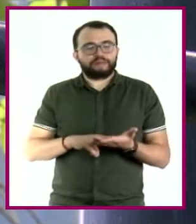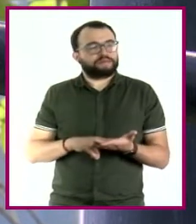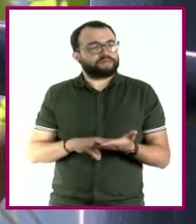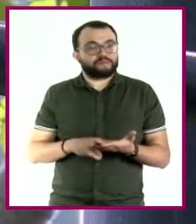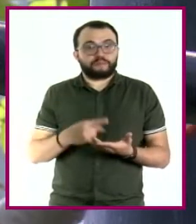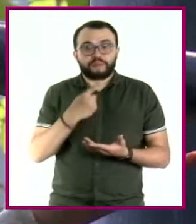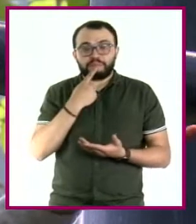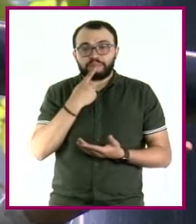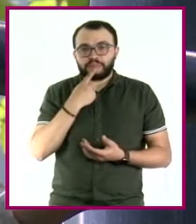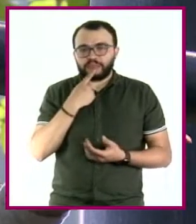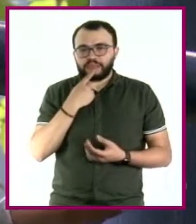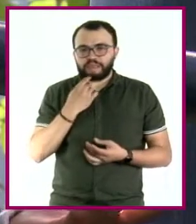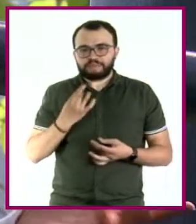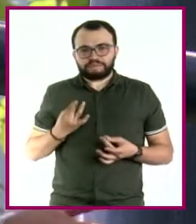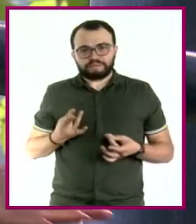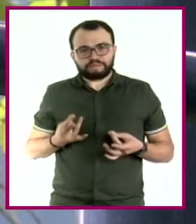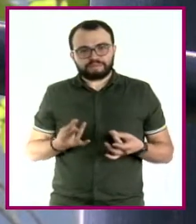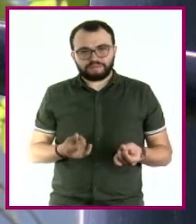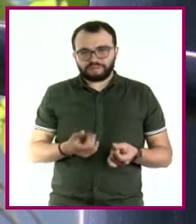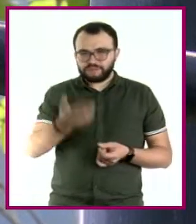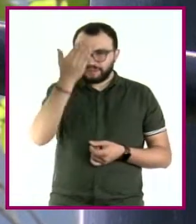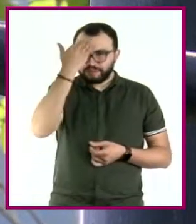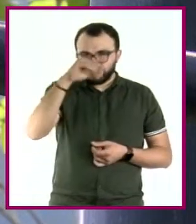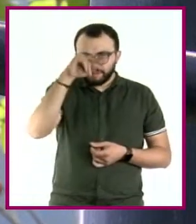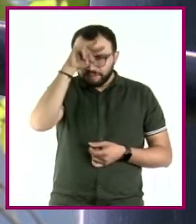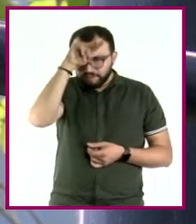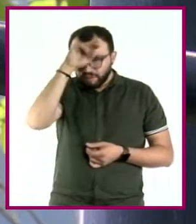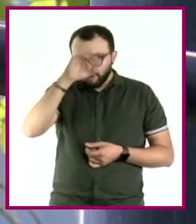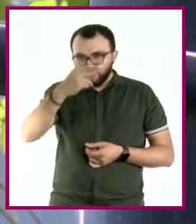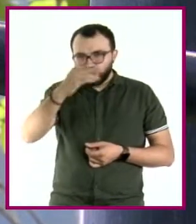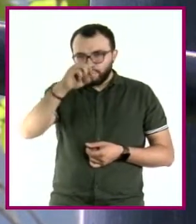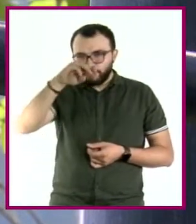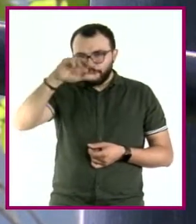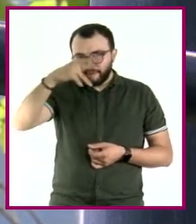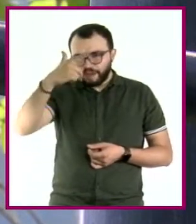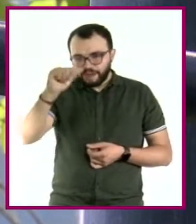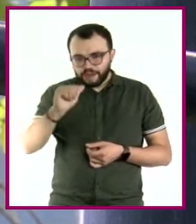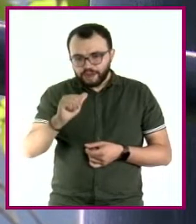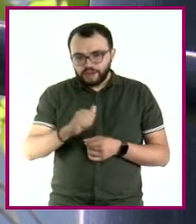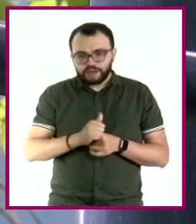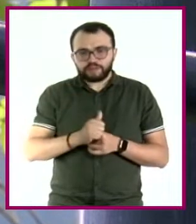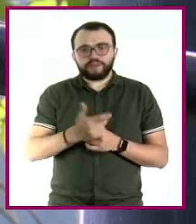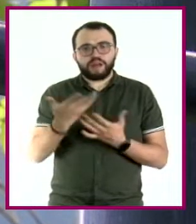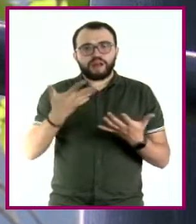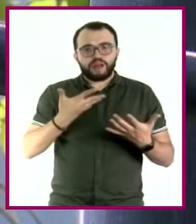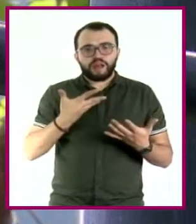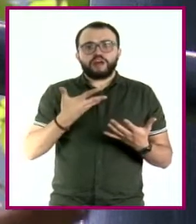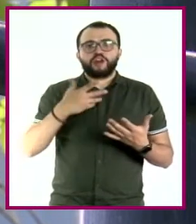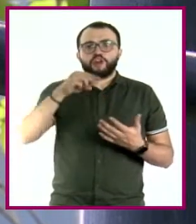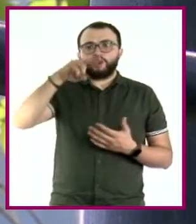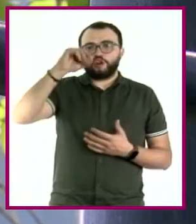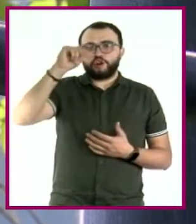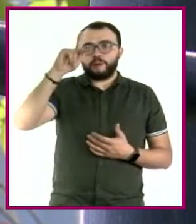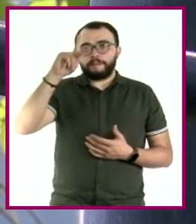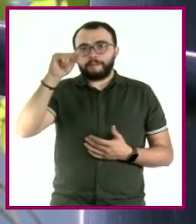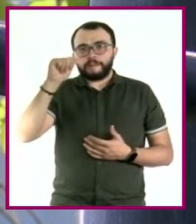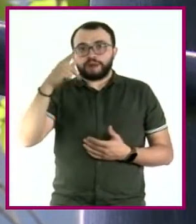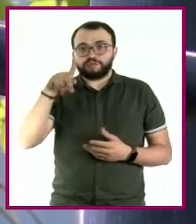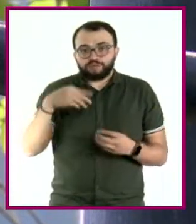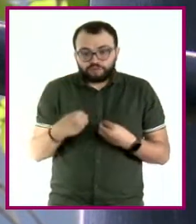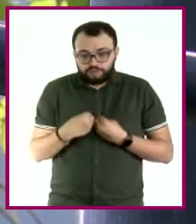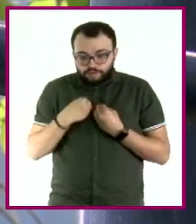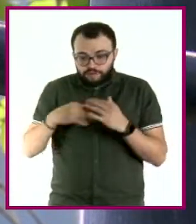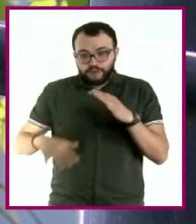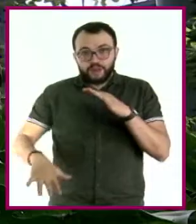delicado. ¿Sabías que las hormigas de las que provienen los escamoles construyen sus nidos debajo de nopaleras, magueyes o mezquites